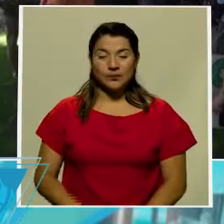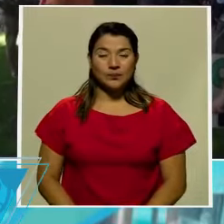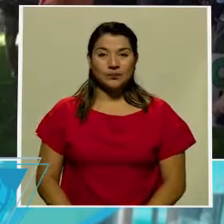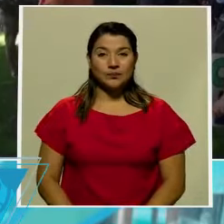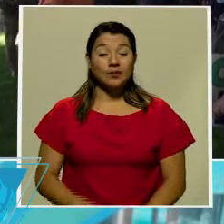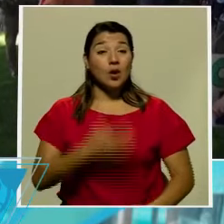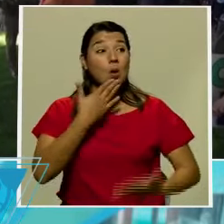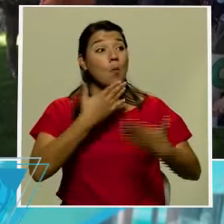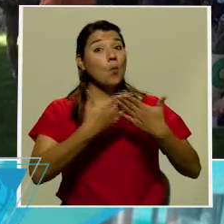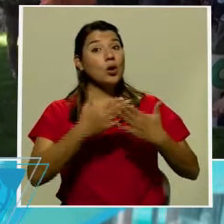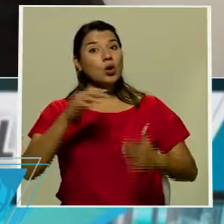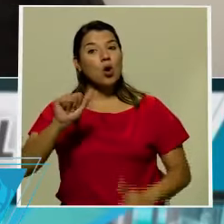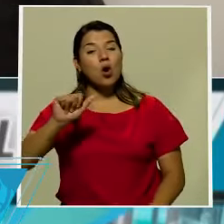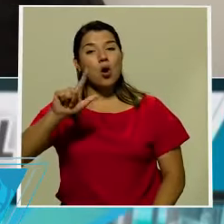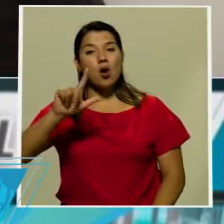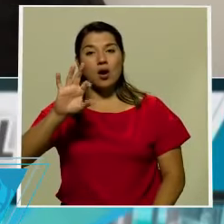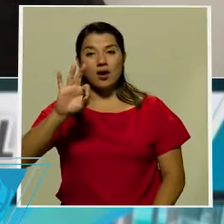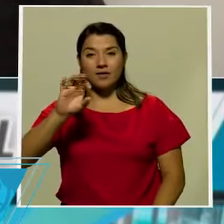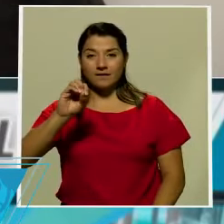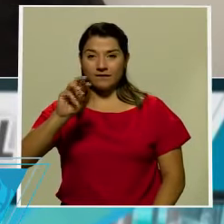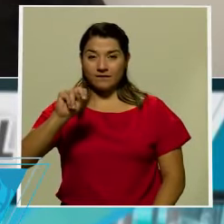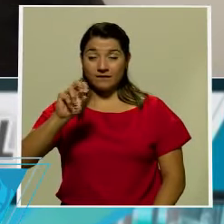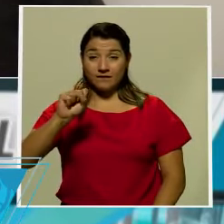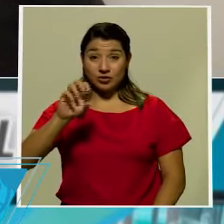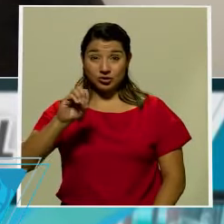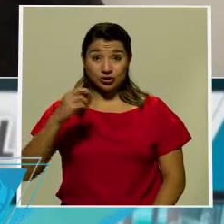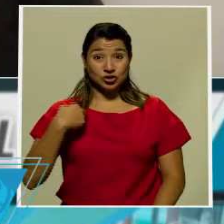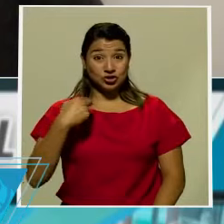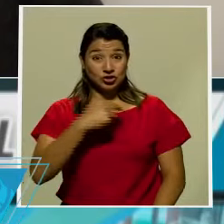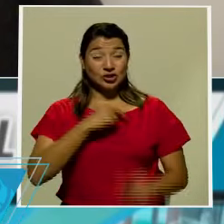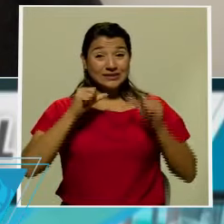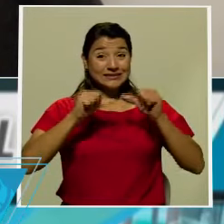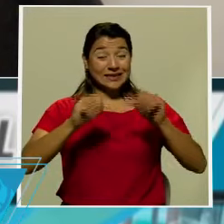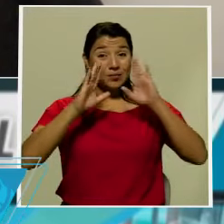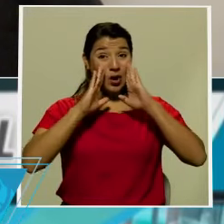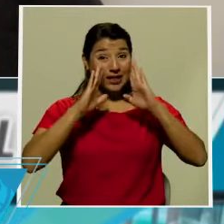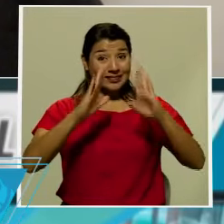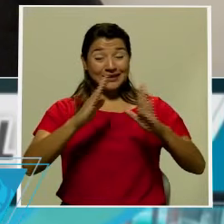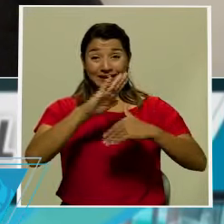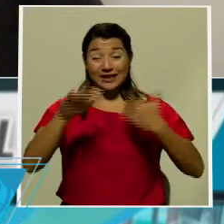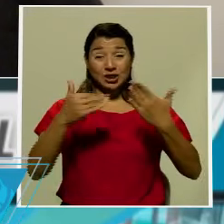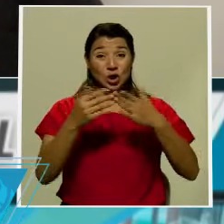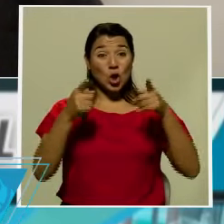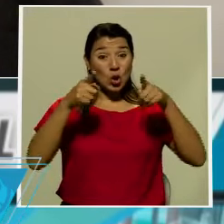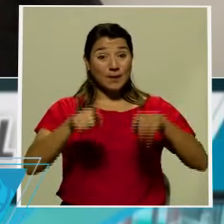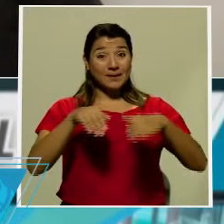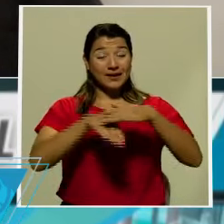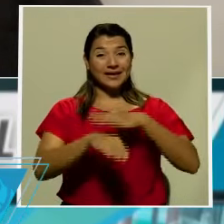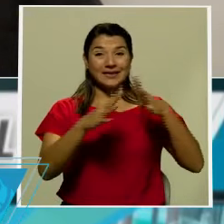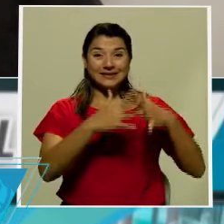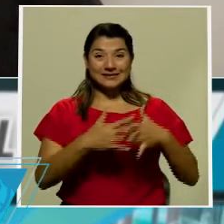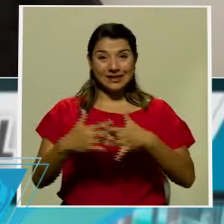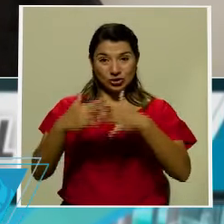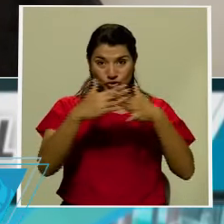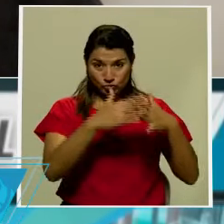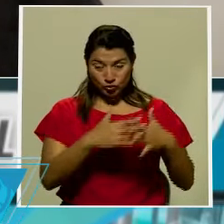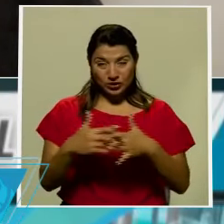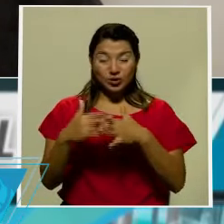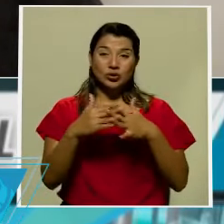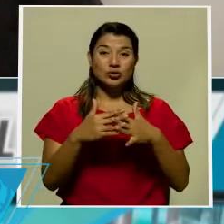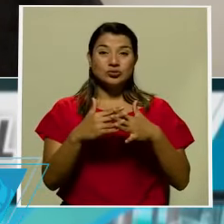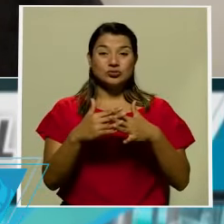Bueno, Alfonso, vamos a estar siguiendo muy de cerca los acontecimientos en los Estados Unidos. Todo